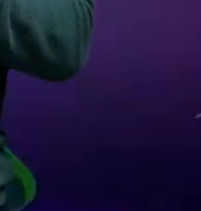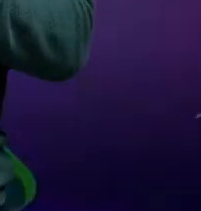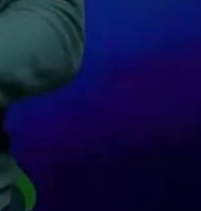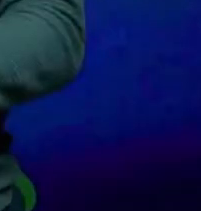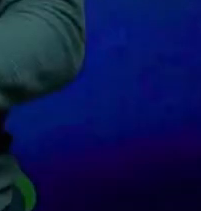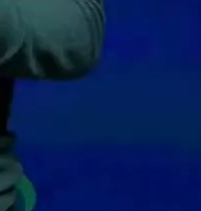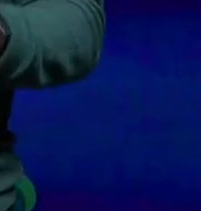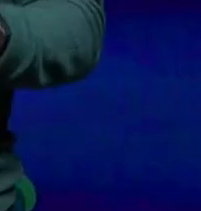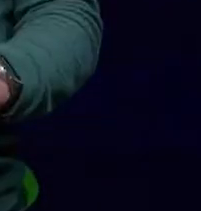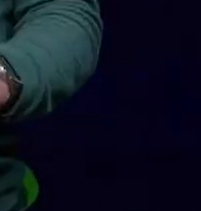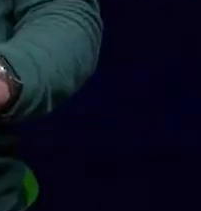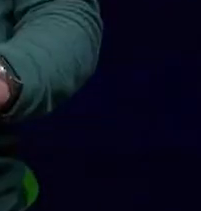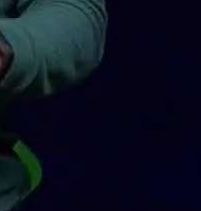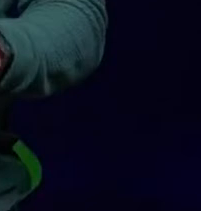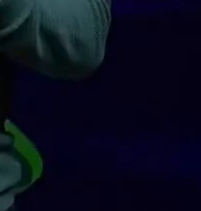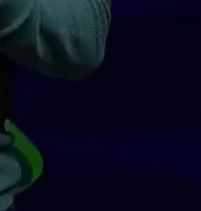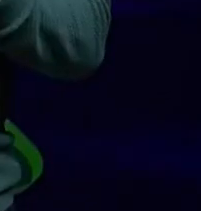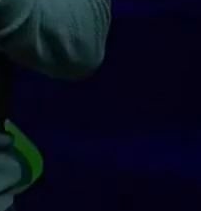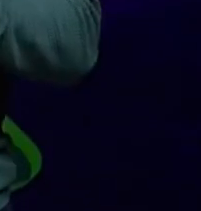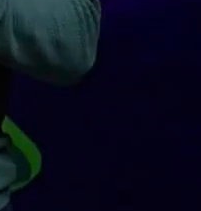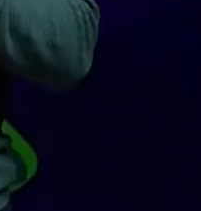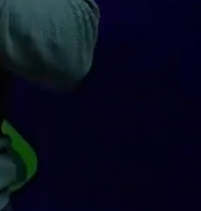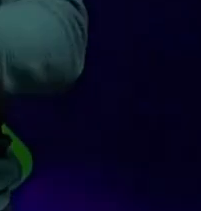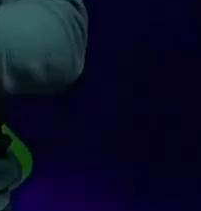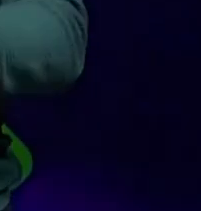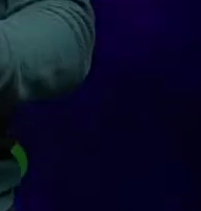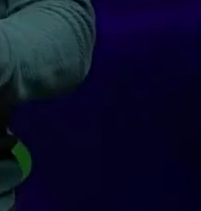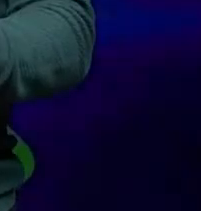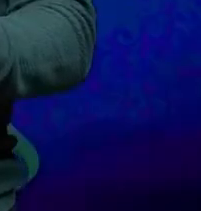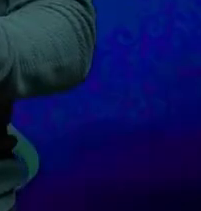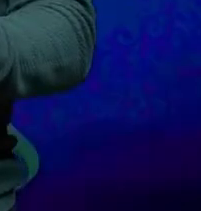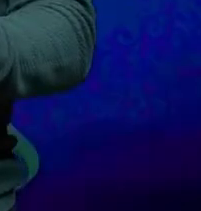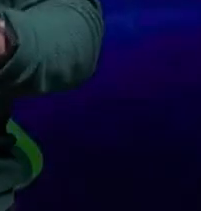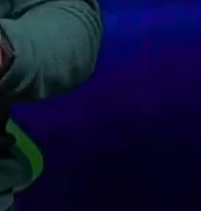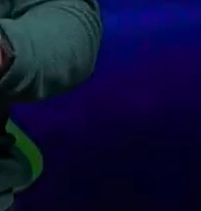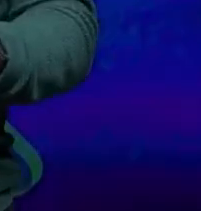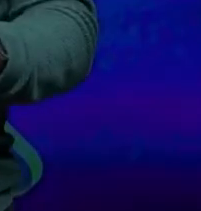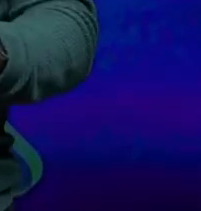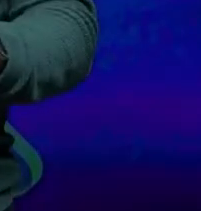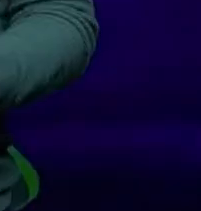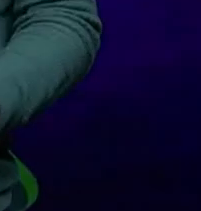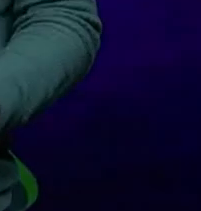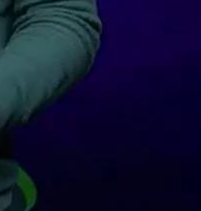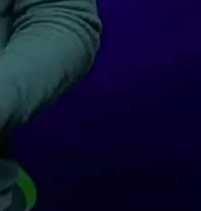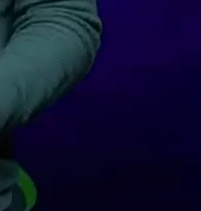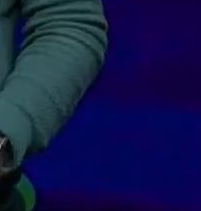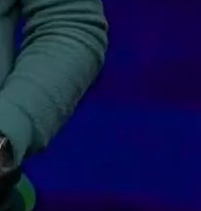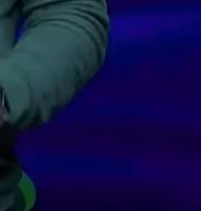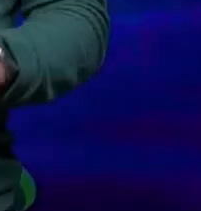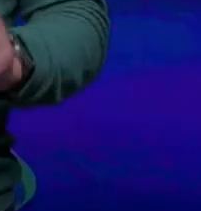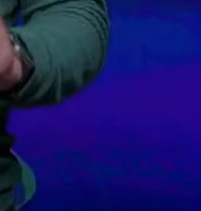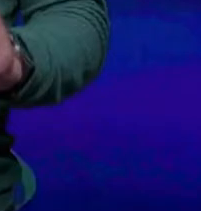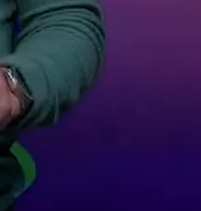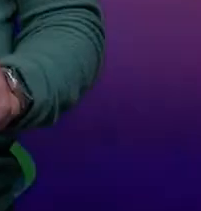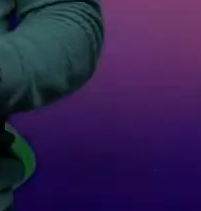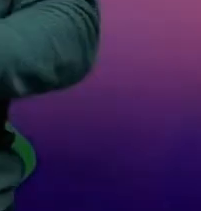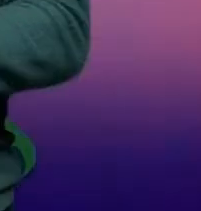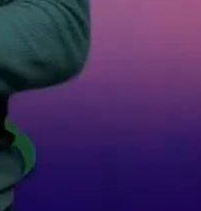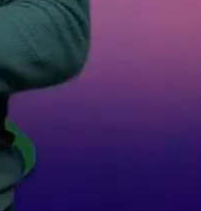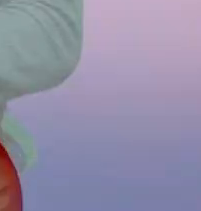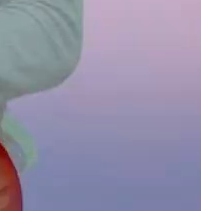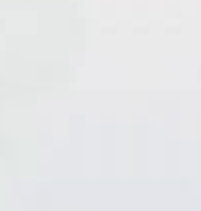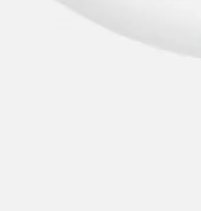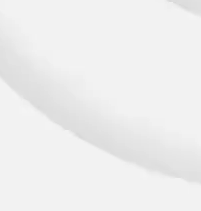con la defensoría de las audiencias. Siempre estamos para escucharte. Para hablar con nosotros, nos puedes enviar un correo.